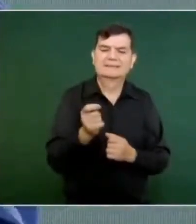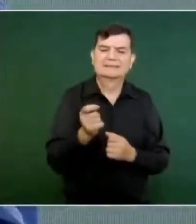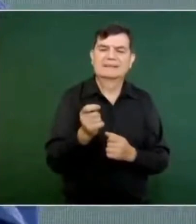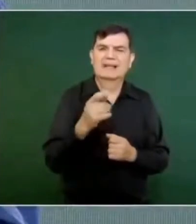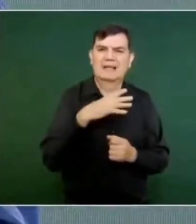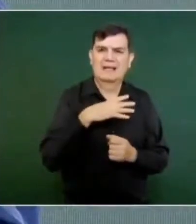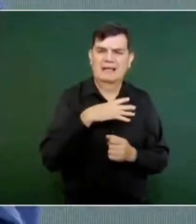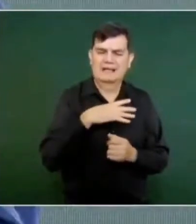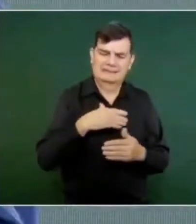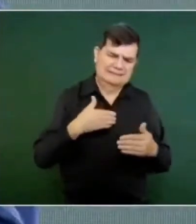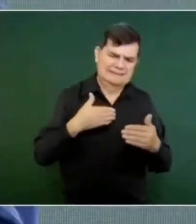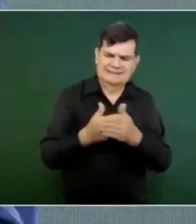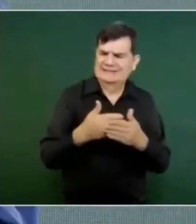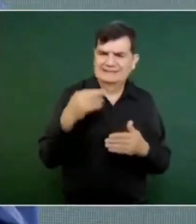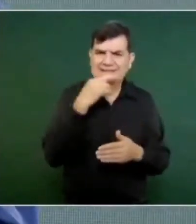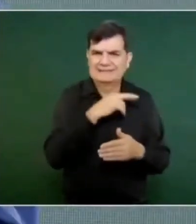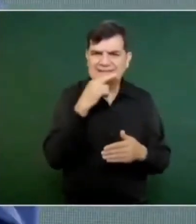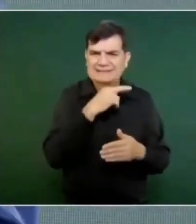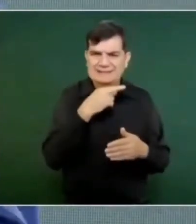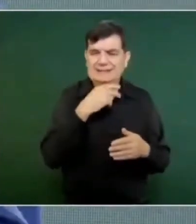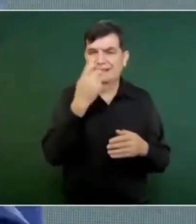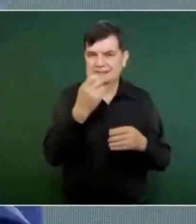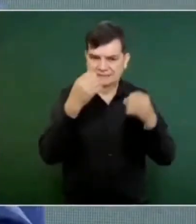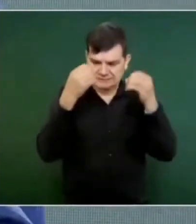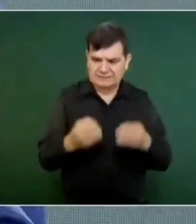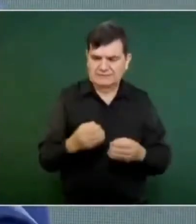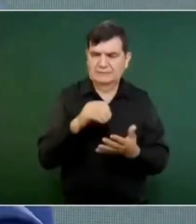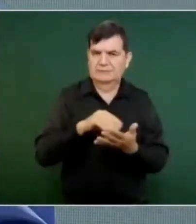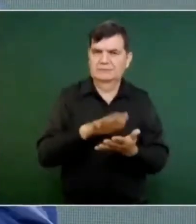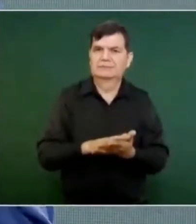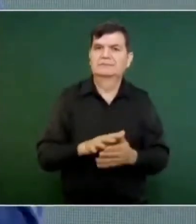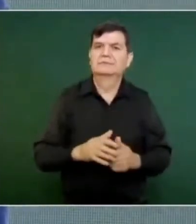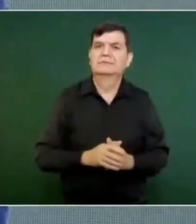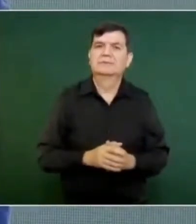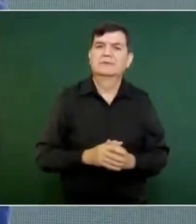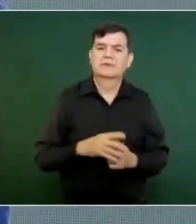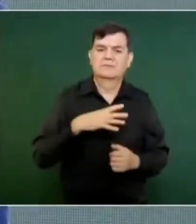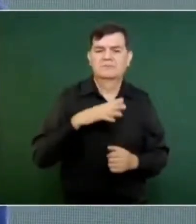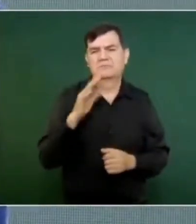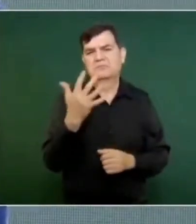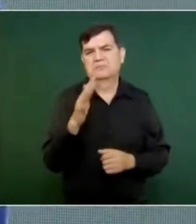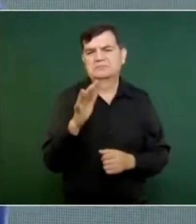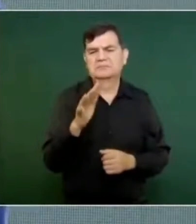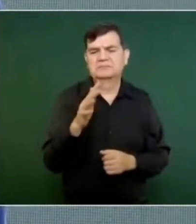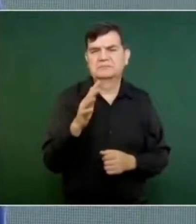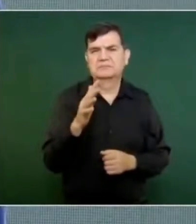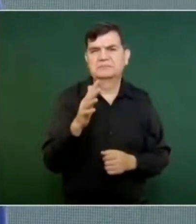tengan lo más pronto posible. Ese fue el compromiso, un promedio de…